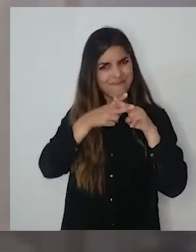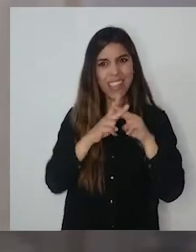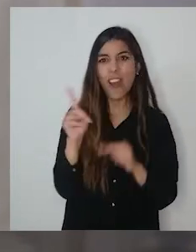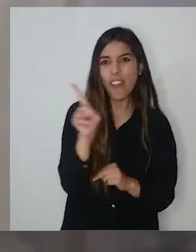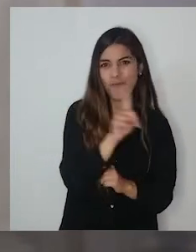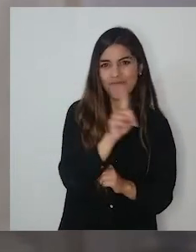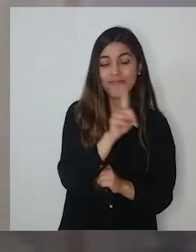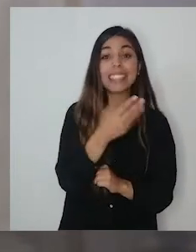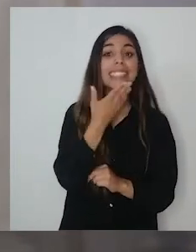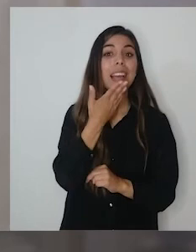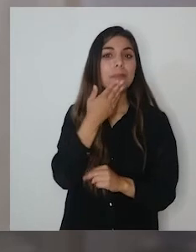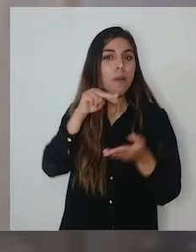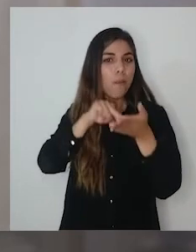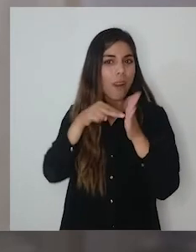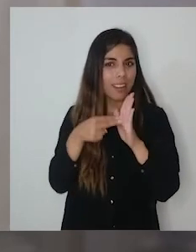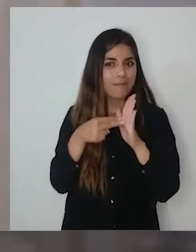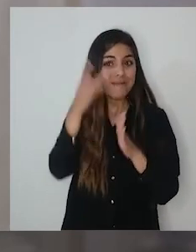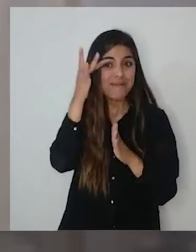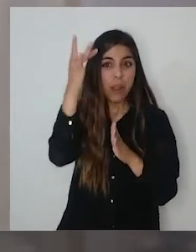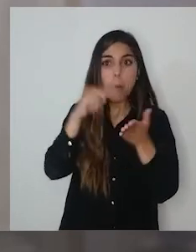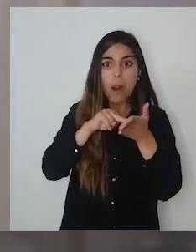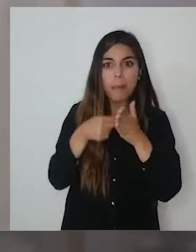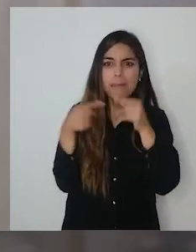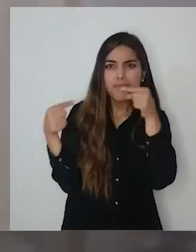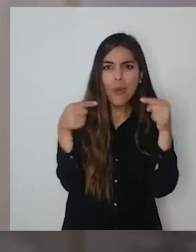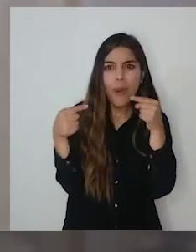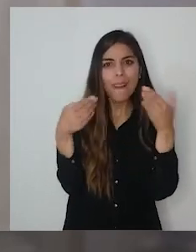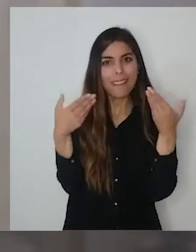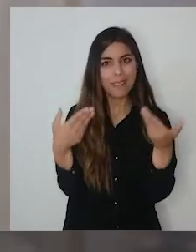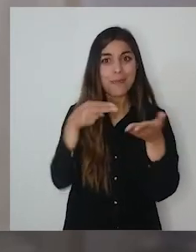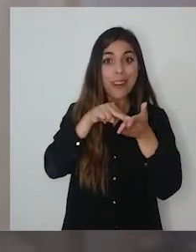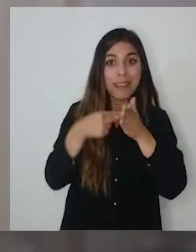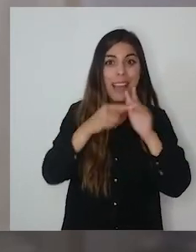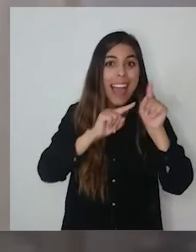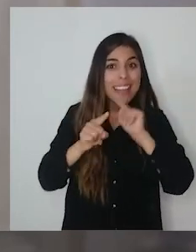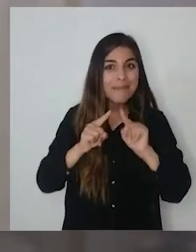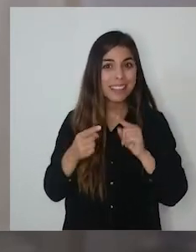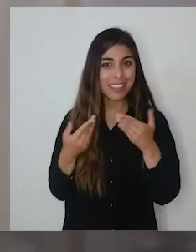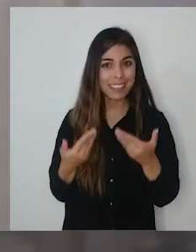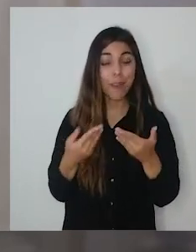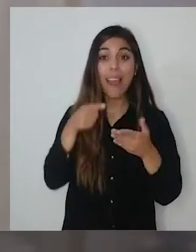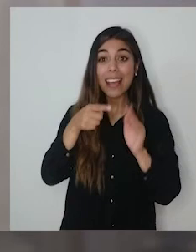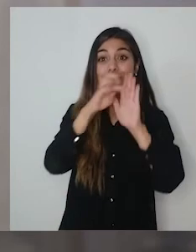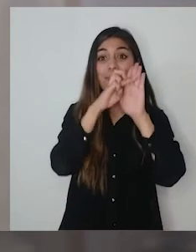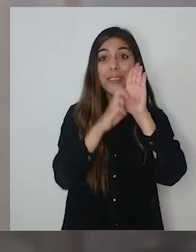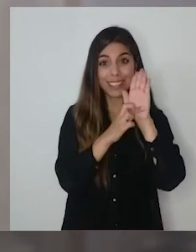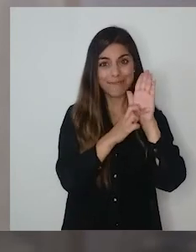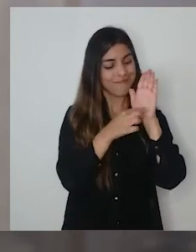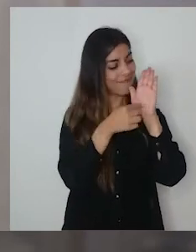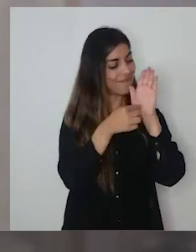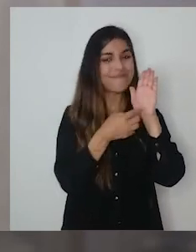un problema intelectual, son un problema político, son un problema administrativo. Y en estos tipos de